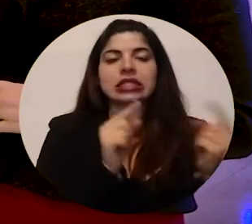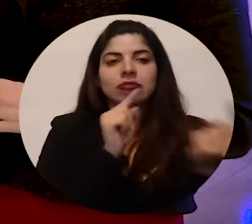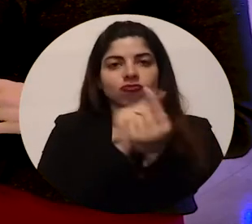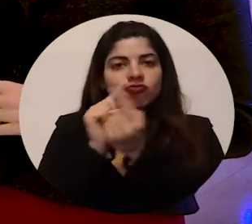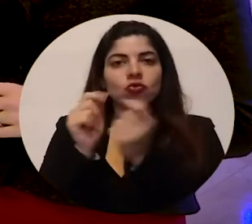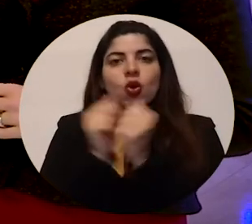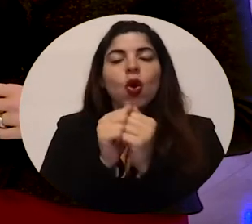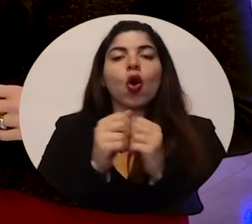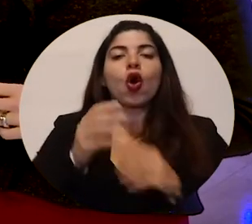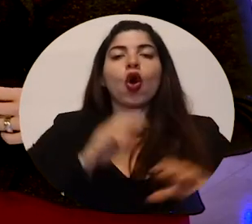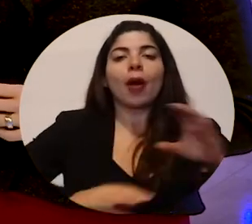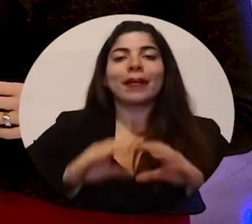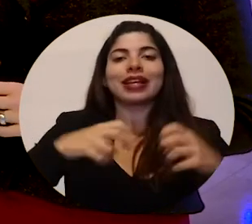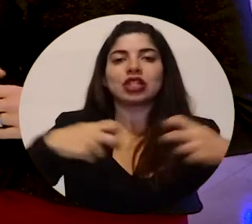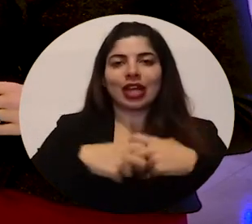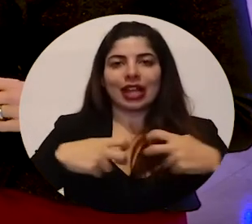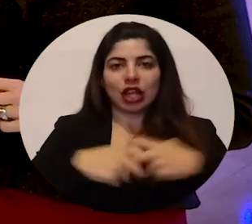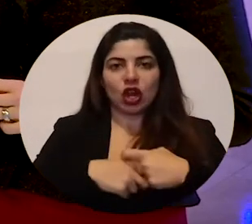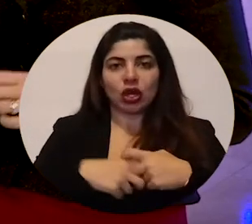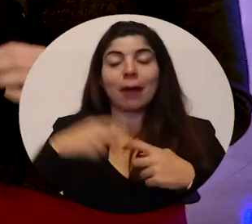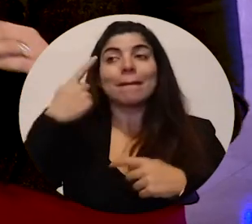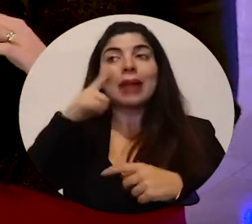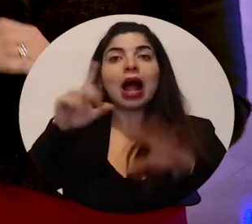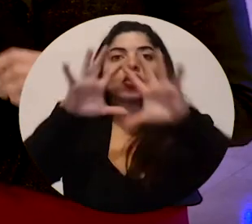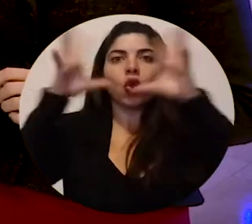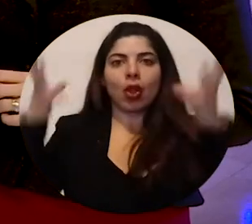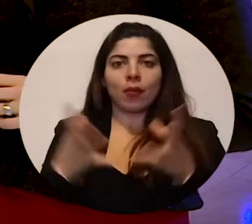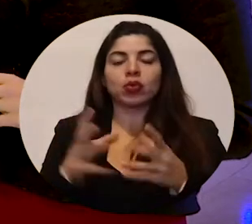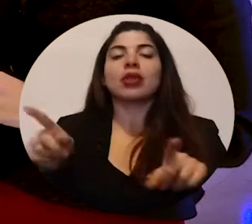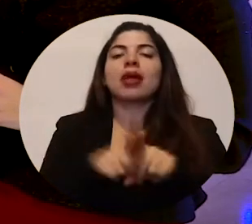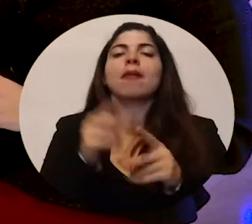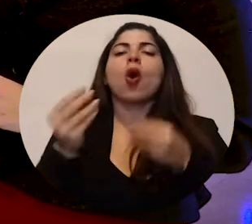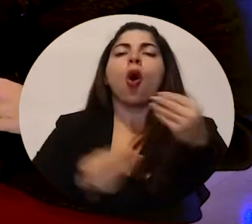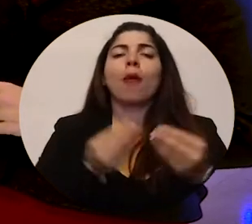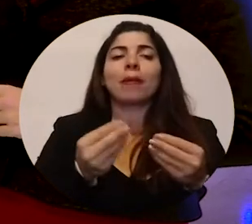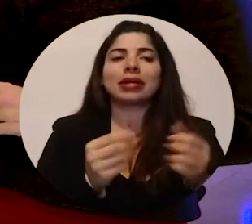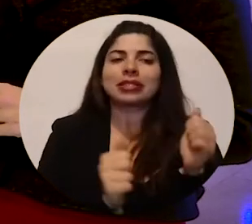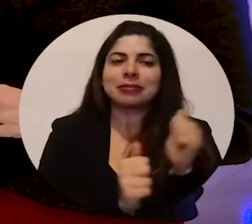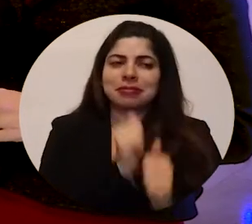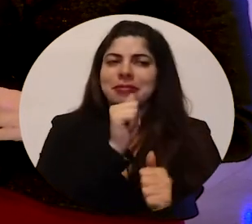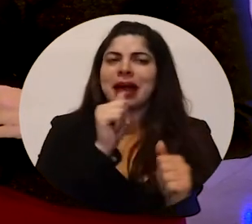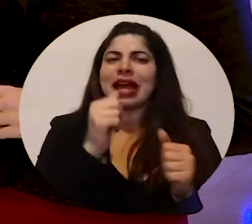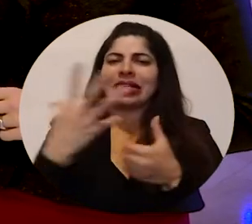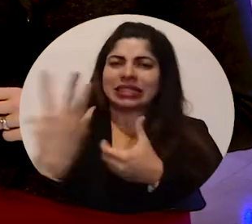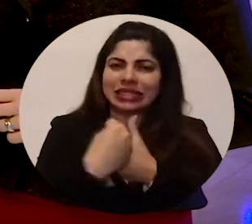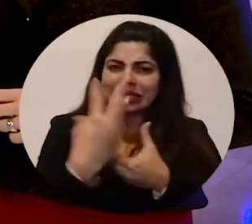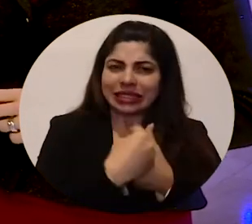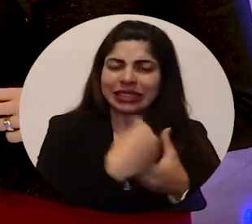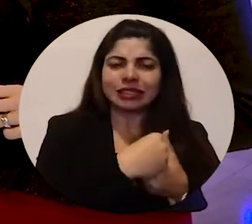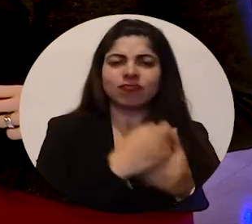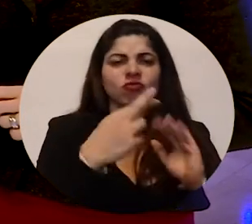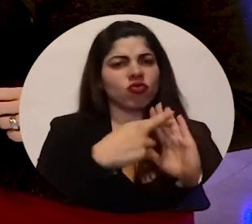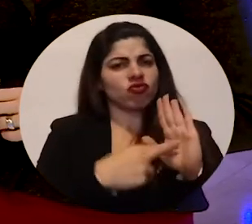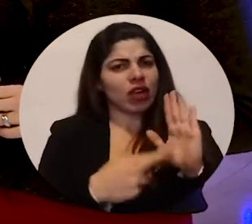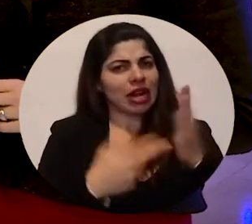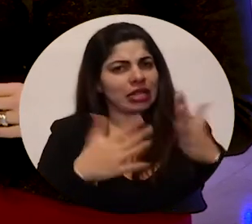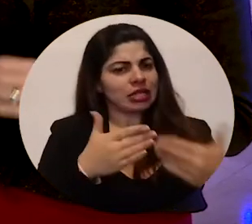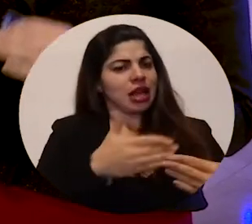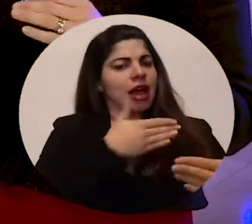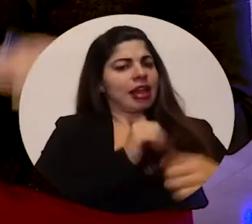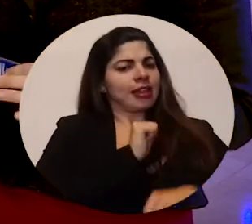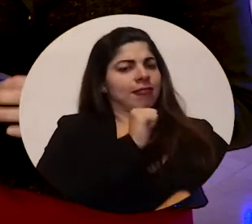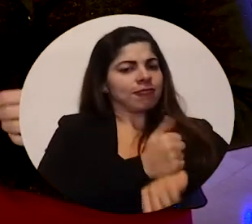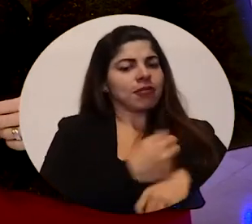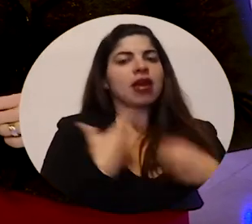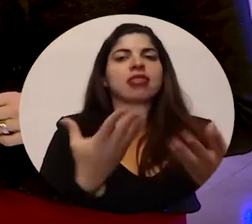sobre el comercio electrónico en el mundo y cómo hacemos para que sea lo más inclusivo posible con reglas predeterminadas y que